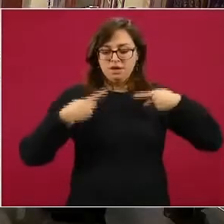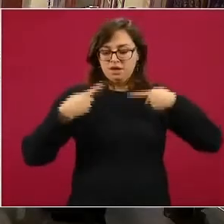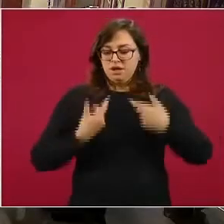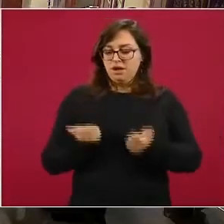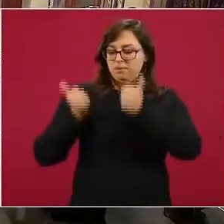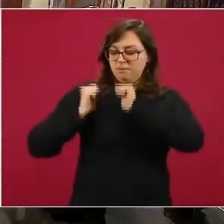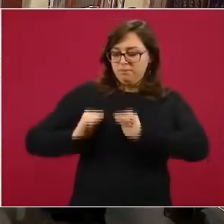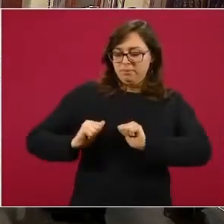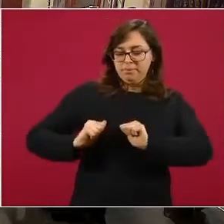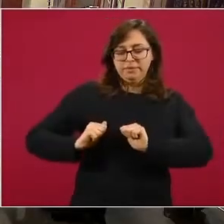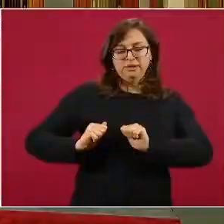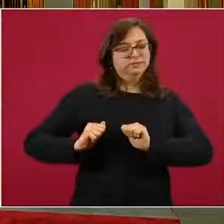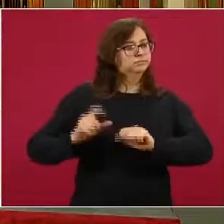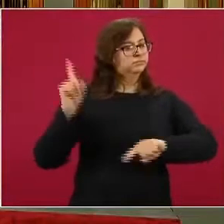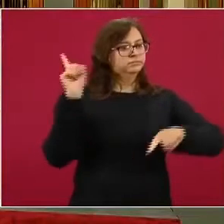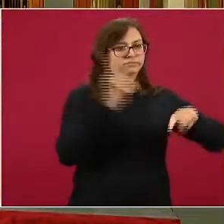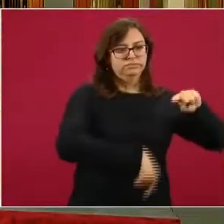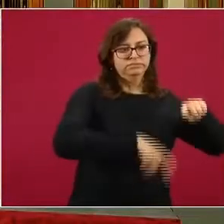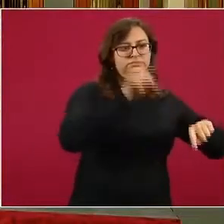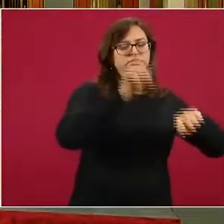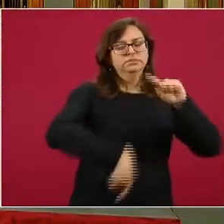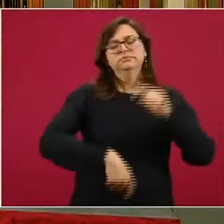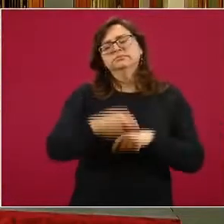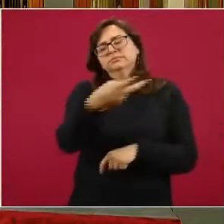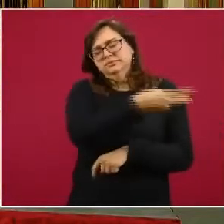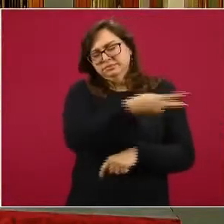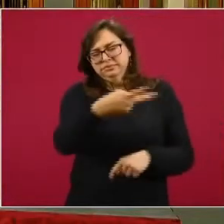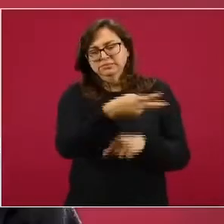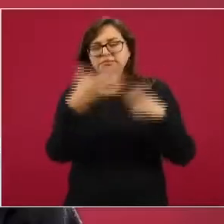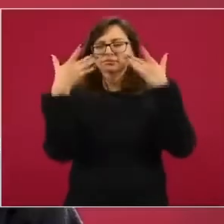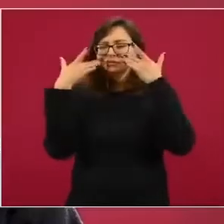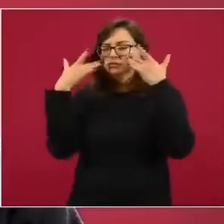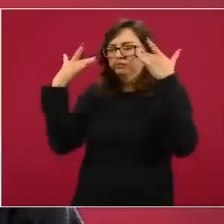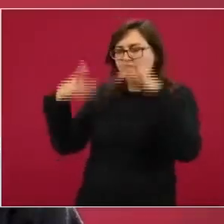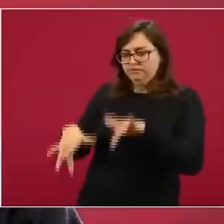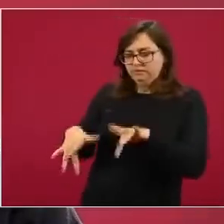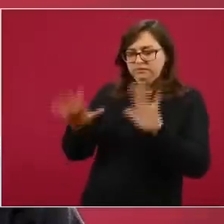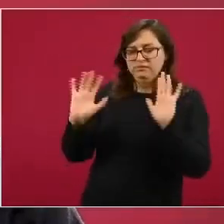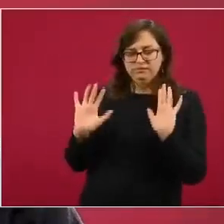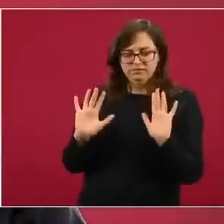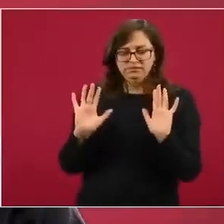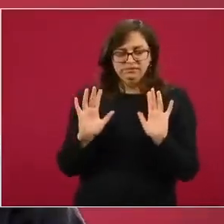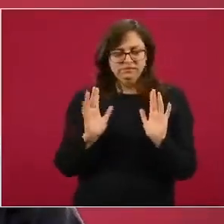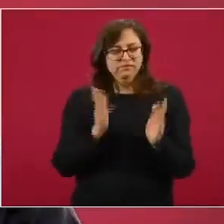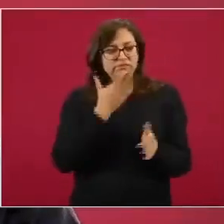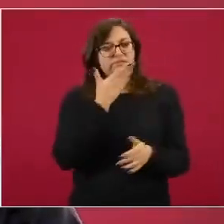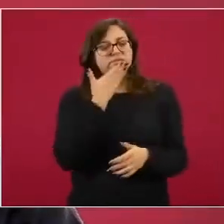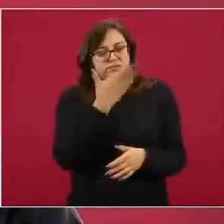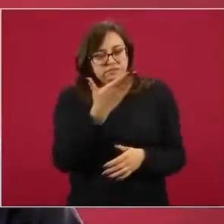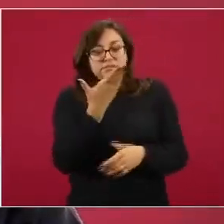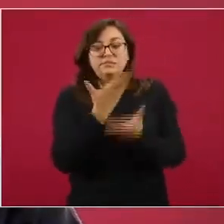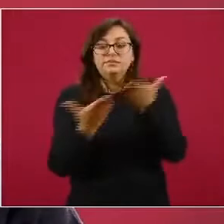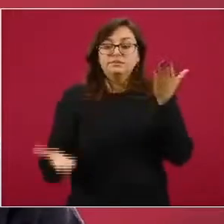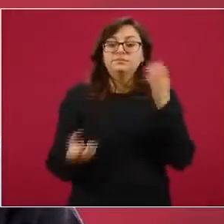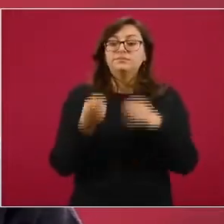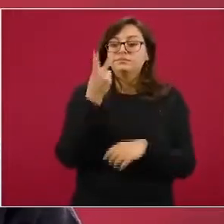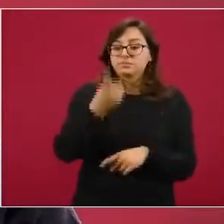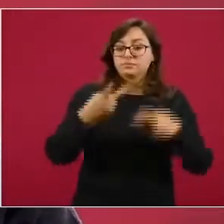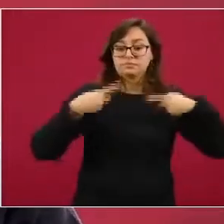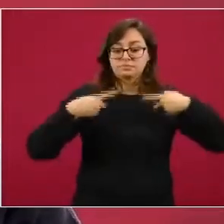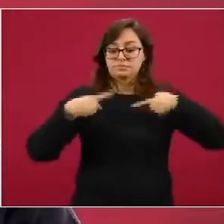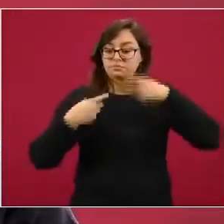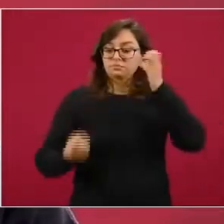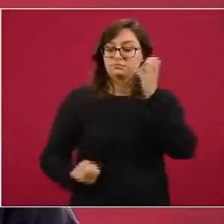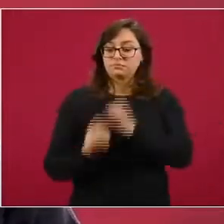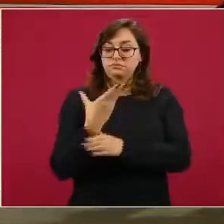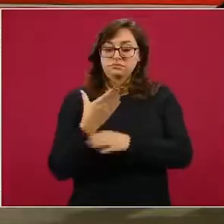voluntariamente renunciaron el fin de semana y entran dos personas que gozan